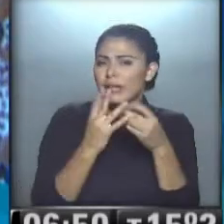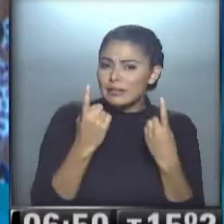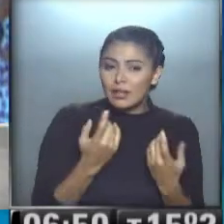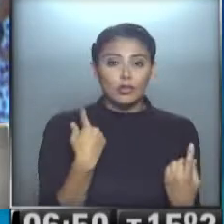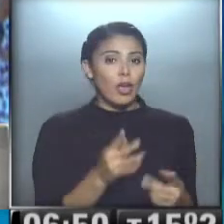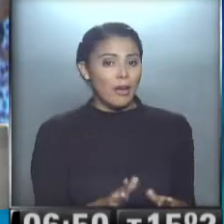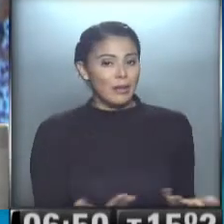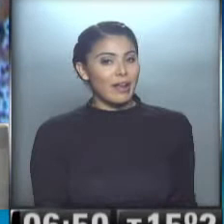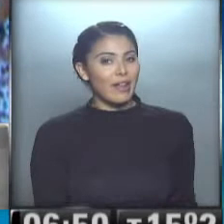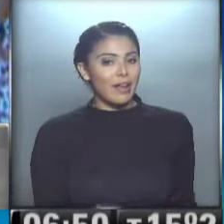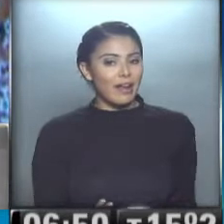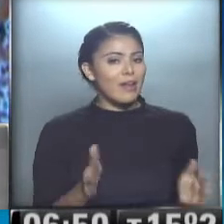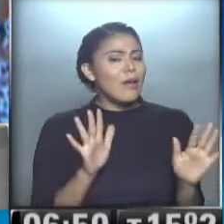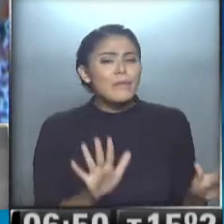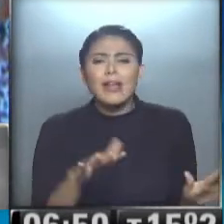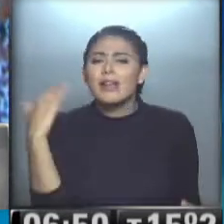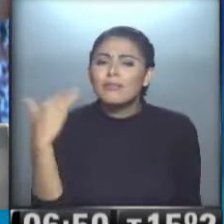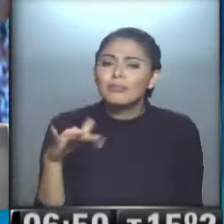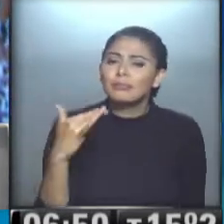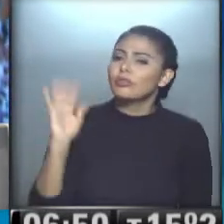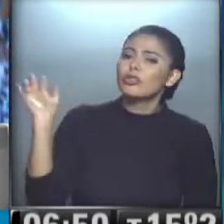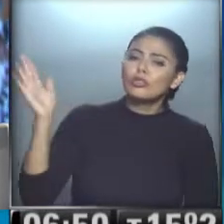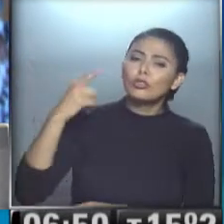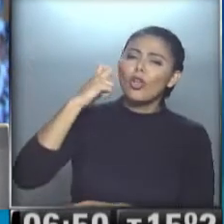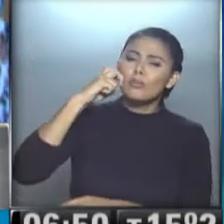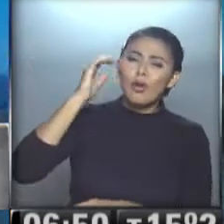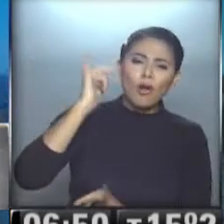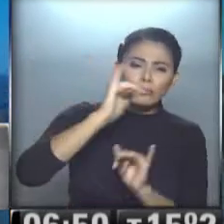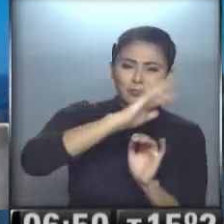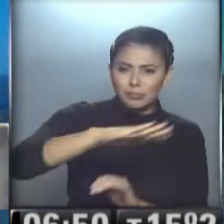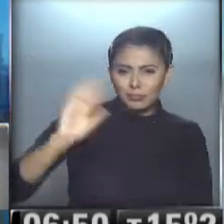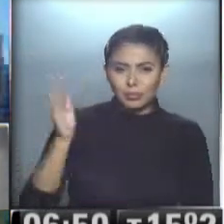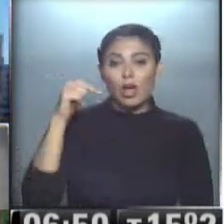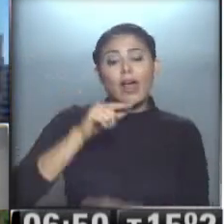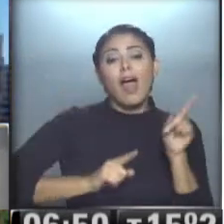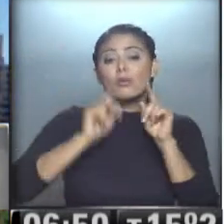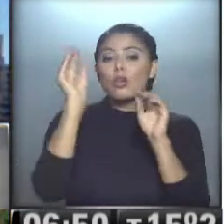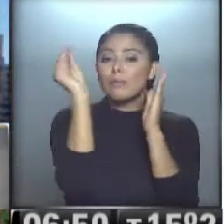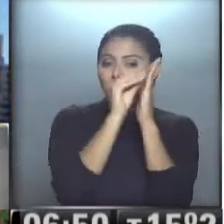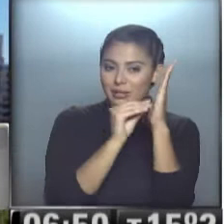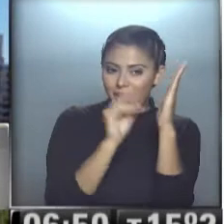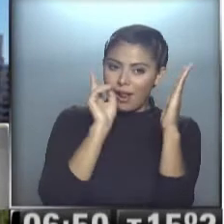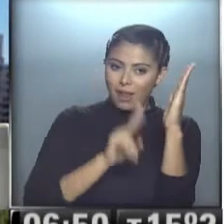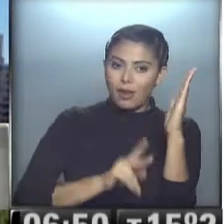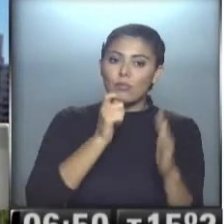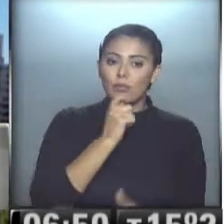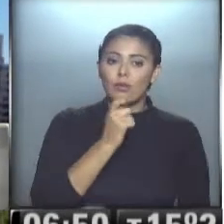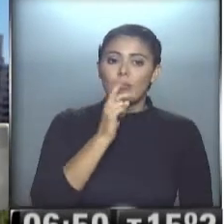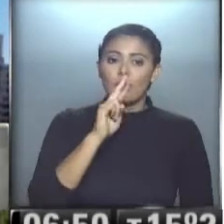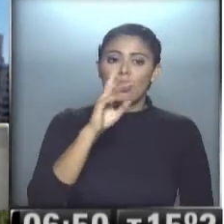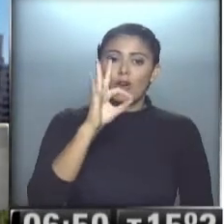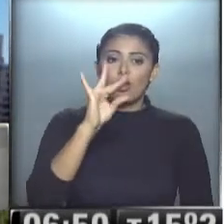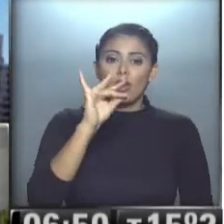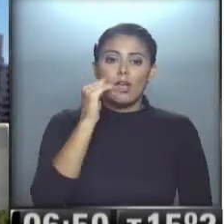esperamos, los esperamos Atravesando todas las generaciones, ¿eh? Bien, vamos a repasar algunos mensajitos, ahí los tenemos. Mirá, lo tenemos a Rodri